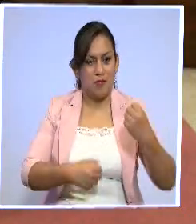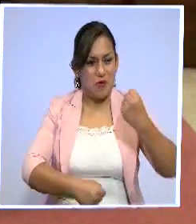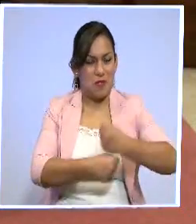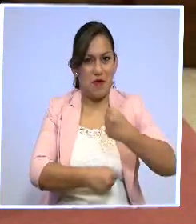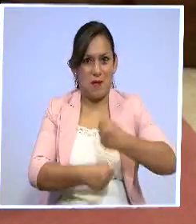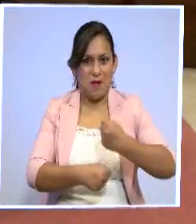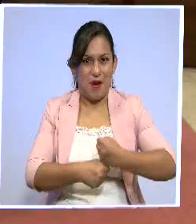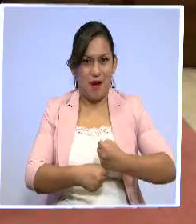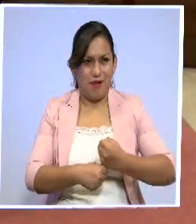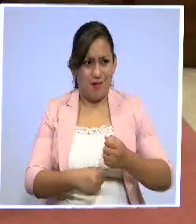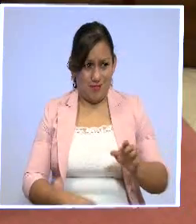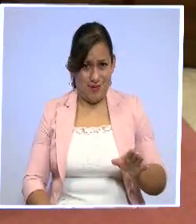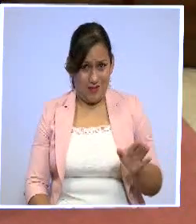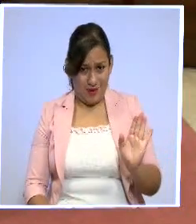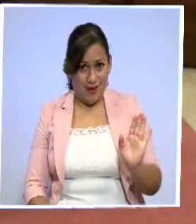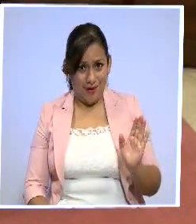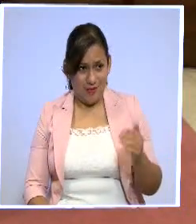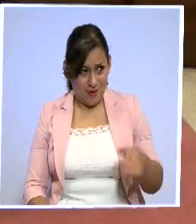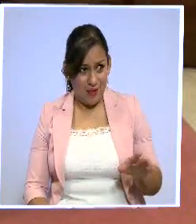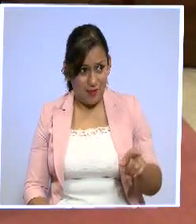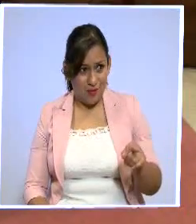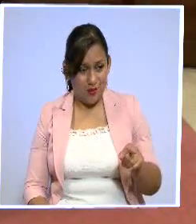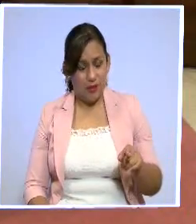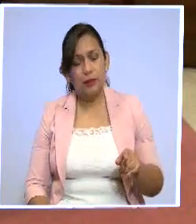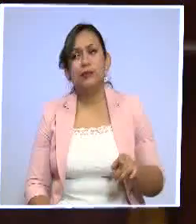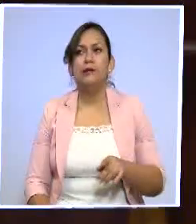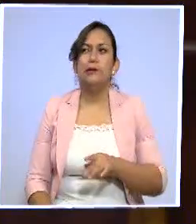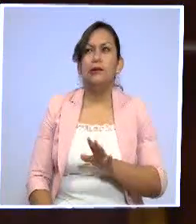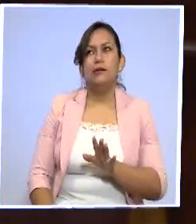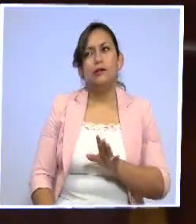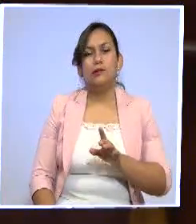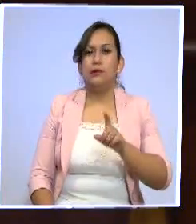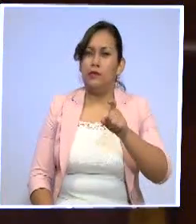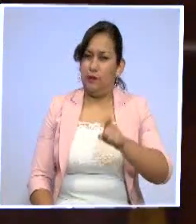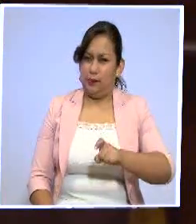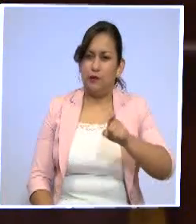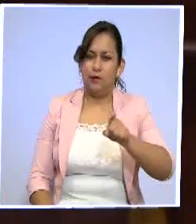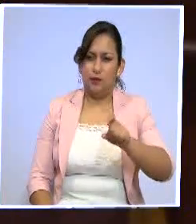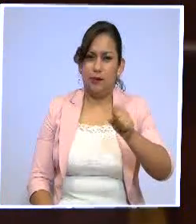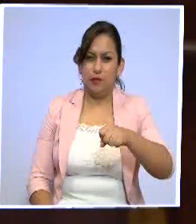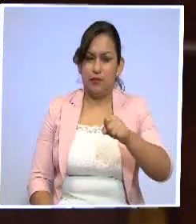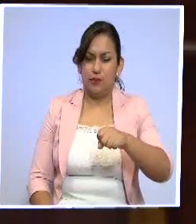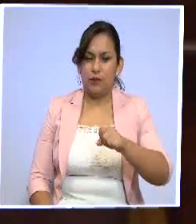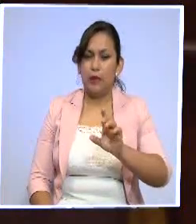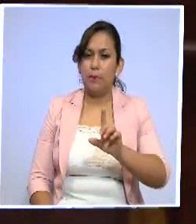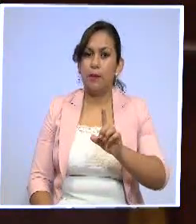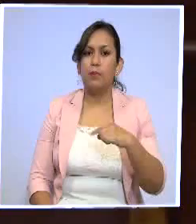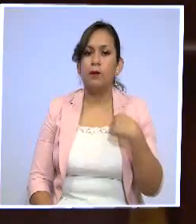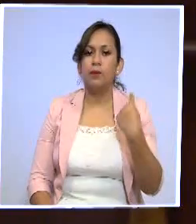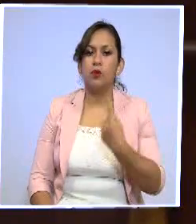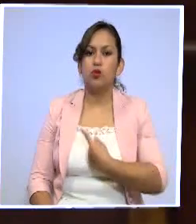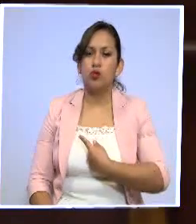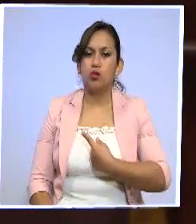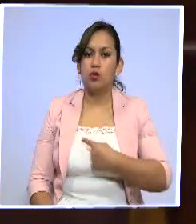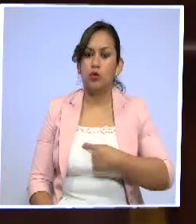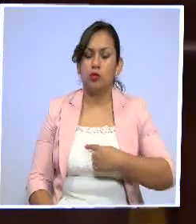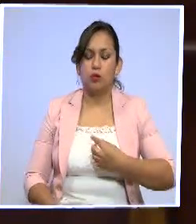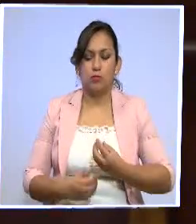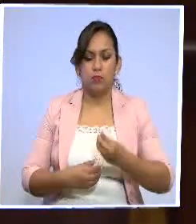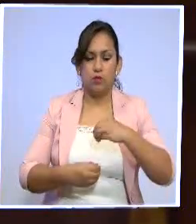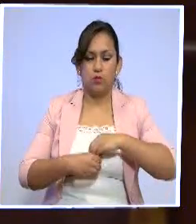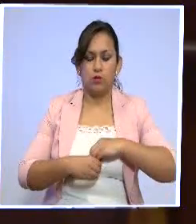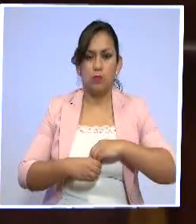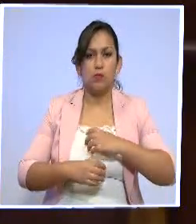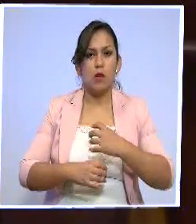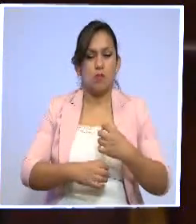es una necesidad histórica de la organización sindical, pero tenemos que tomarlo con extrema seriedad y también dentro de los